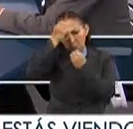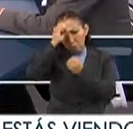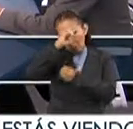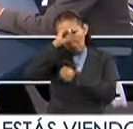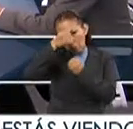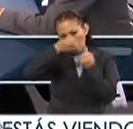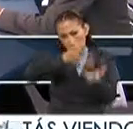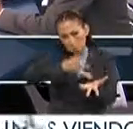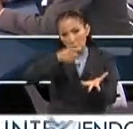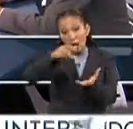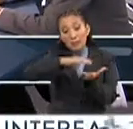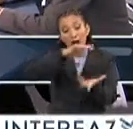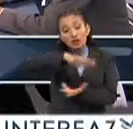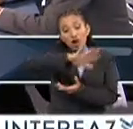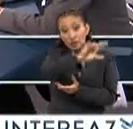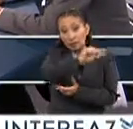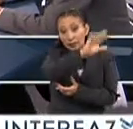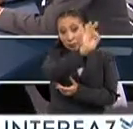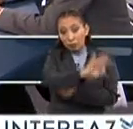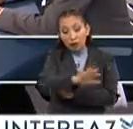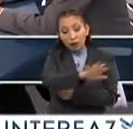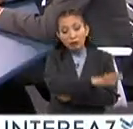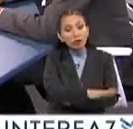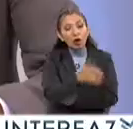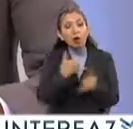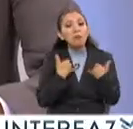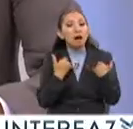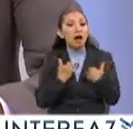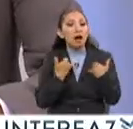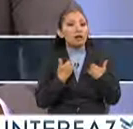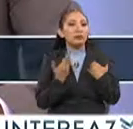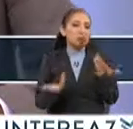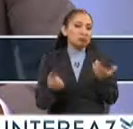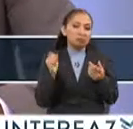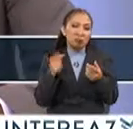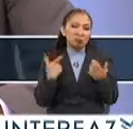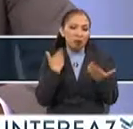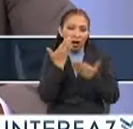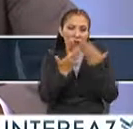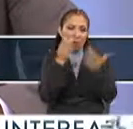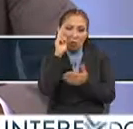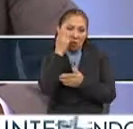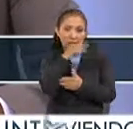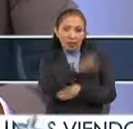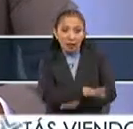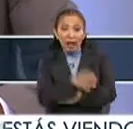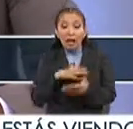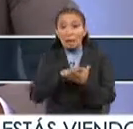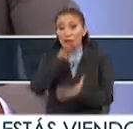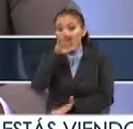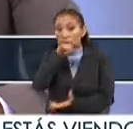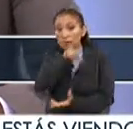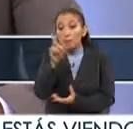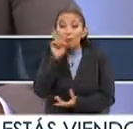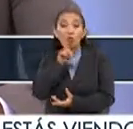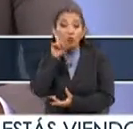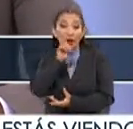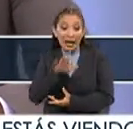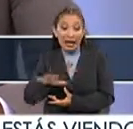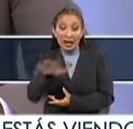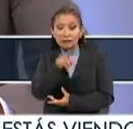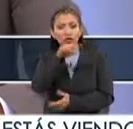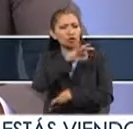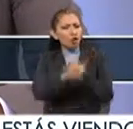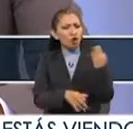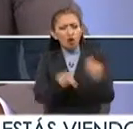niños y adolescentes, la mayoría, el 80% son jóvenes, pues todavía estudiantes de universidad, la gran mayoría son mujeres y